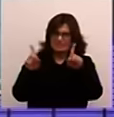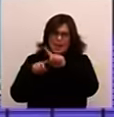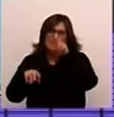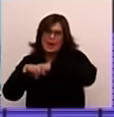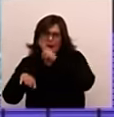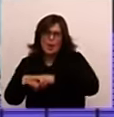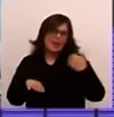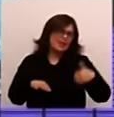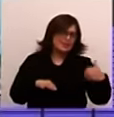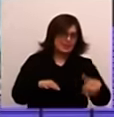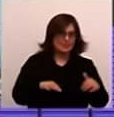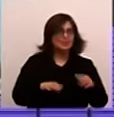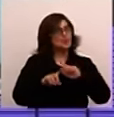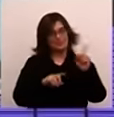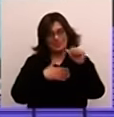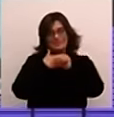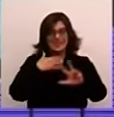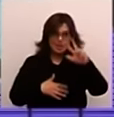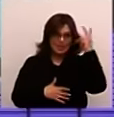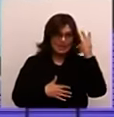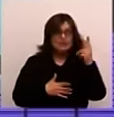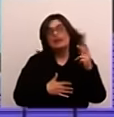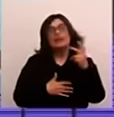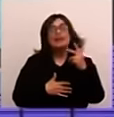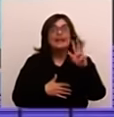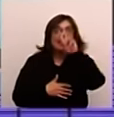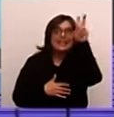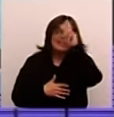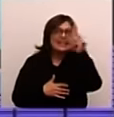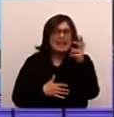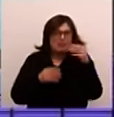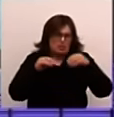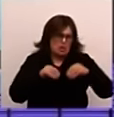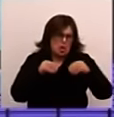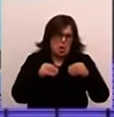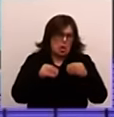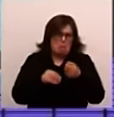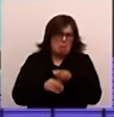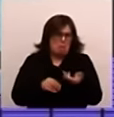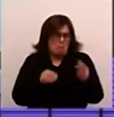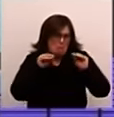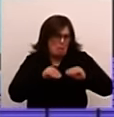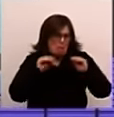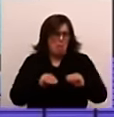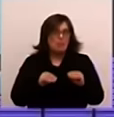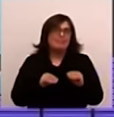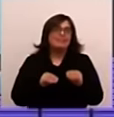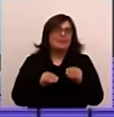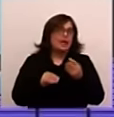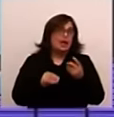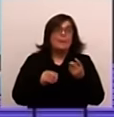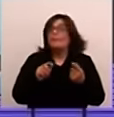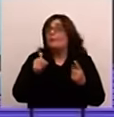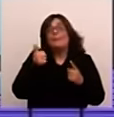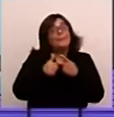de Argentina... Lo que pasa es que en la banda oriental, los indígenas eran de corto número. Eran de corto número. Más que nada guaraníes,